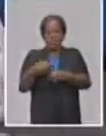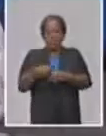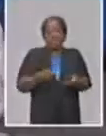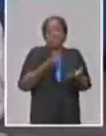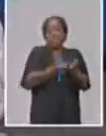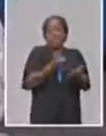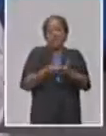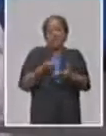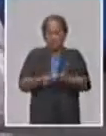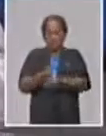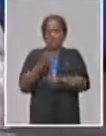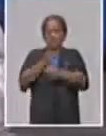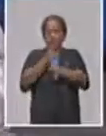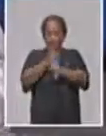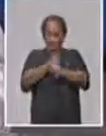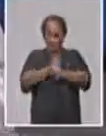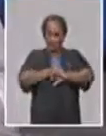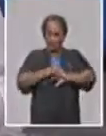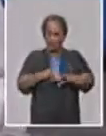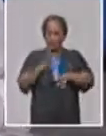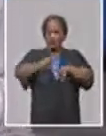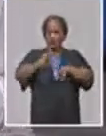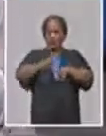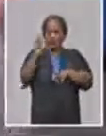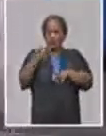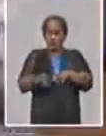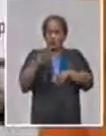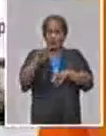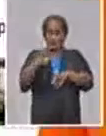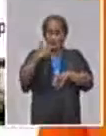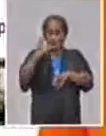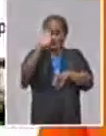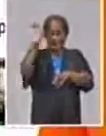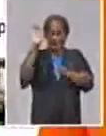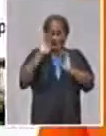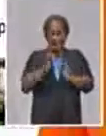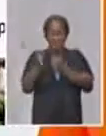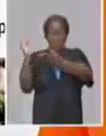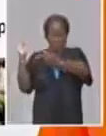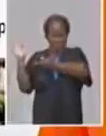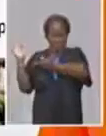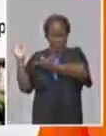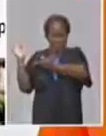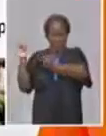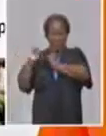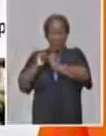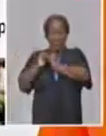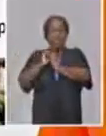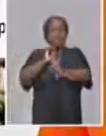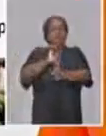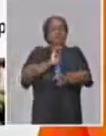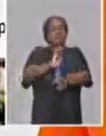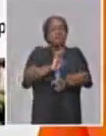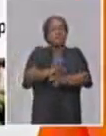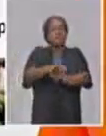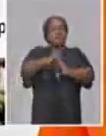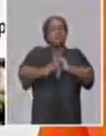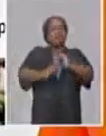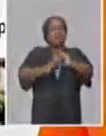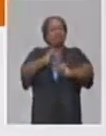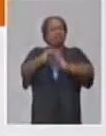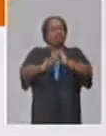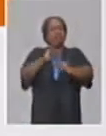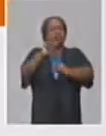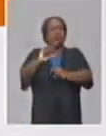productiva, sí. Entonces, a través de BANDEC, utilizando esa infraestructura, vamos a empezar a avanzar